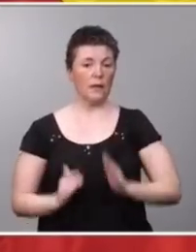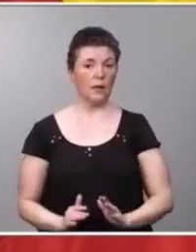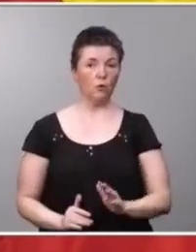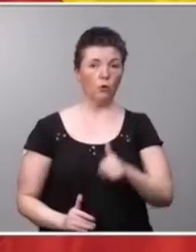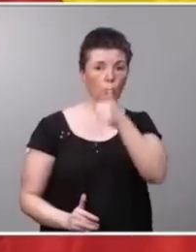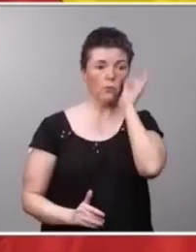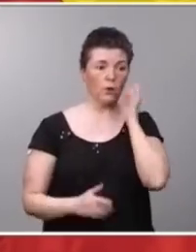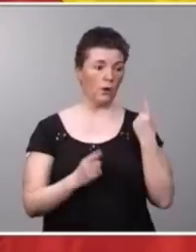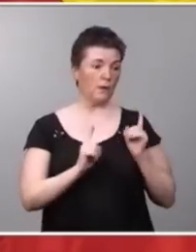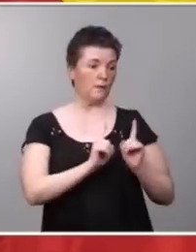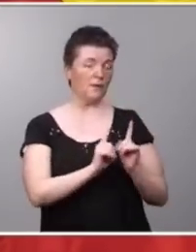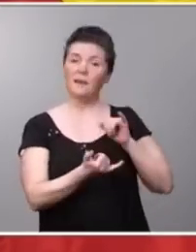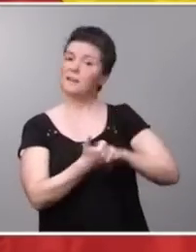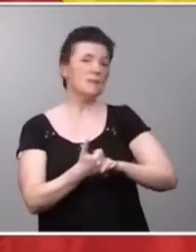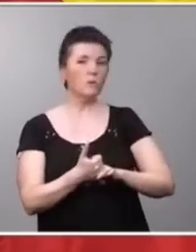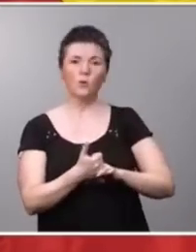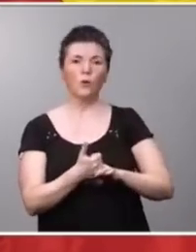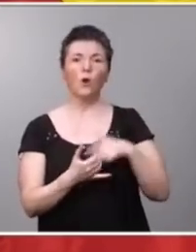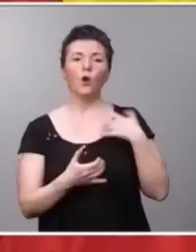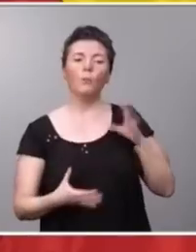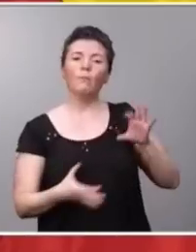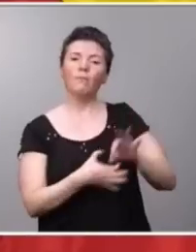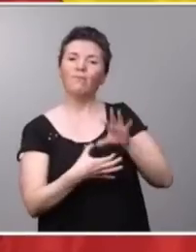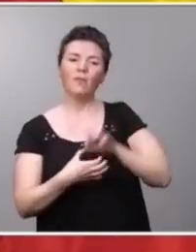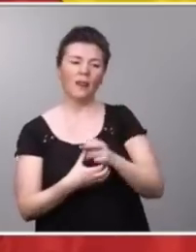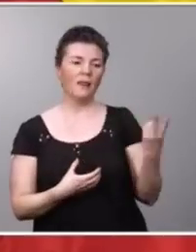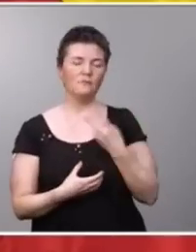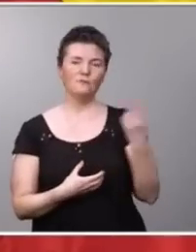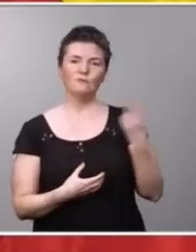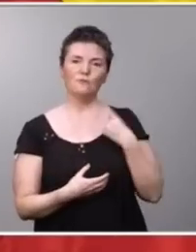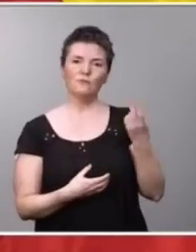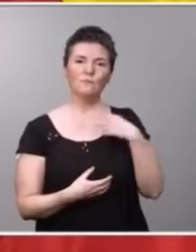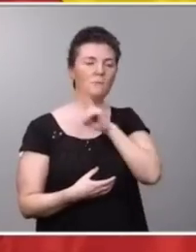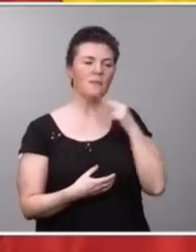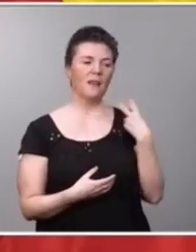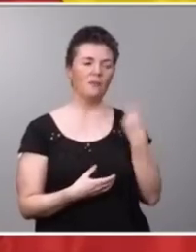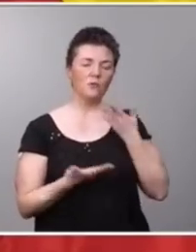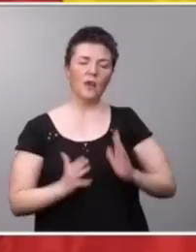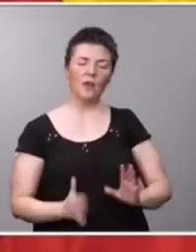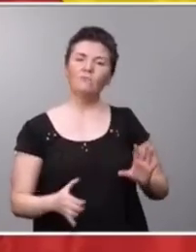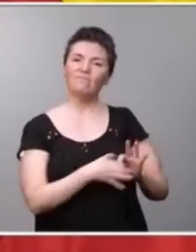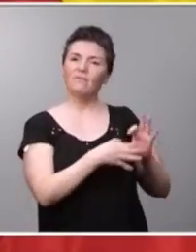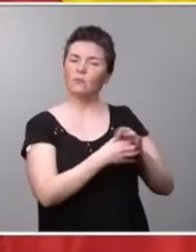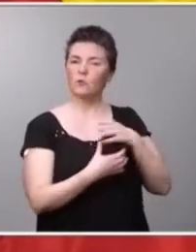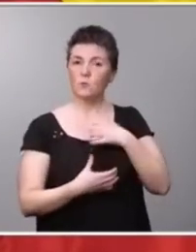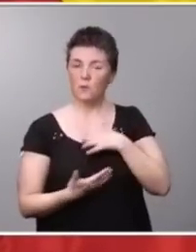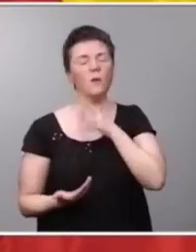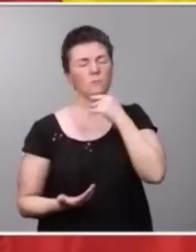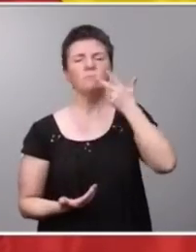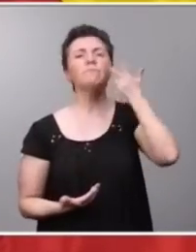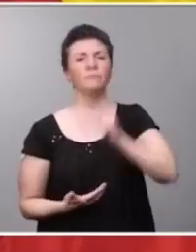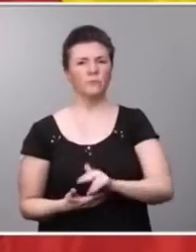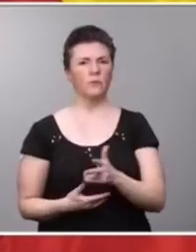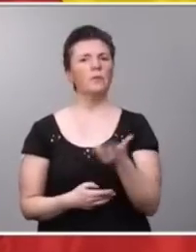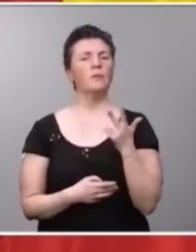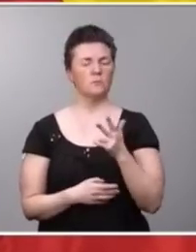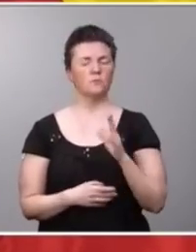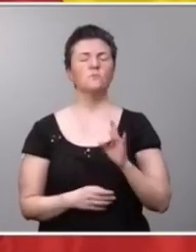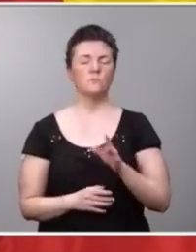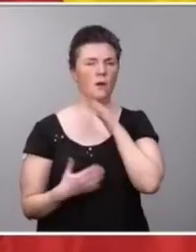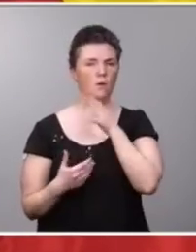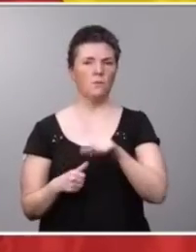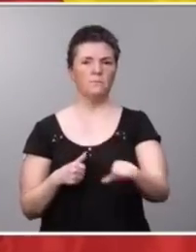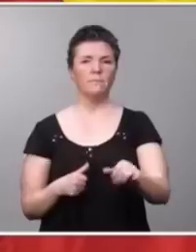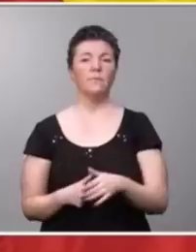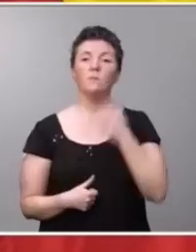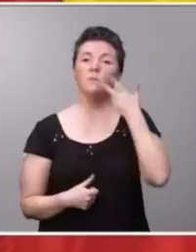y no están casadas no pueden filiar ambas progenitoras a sus hijos e hijas y les reconocemos ese derecho. Les reconocemos